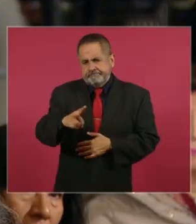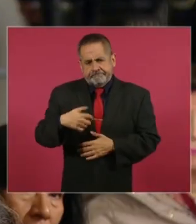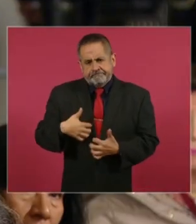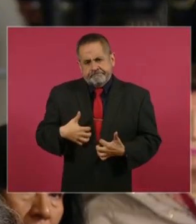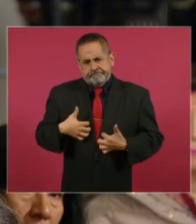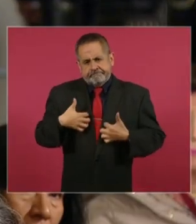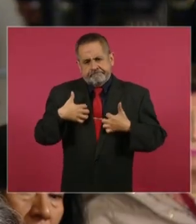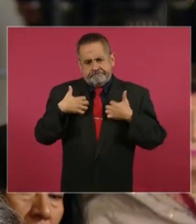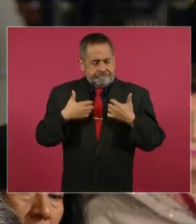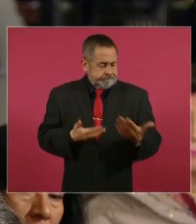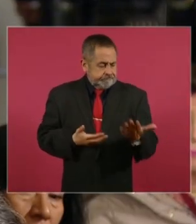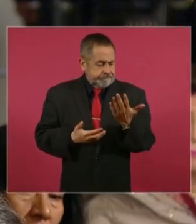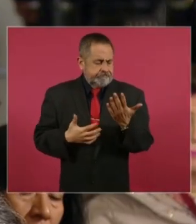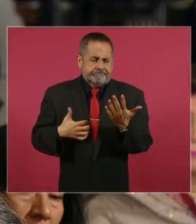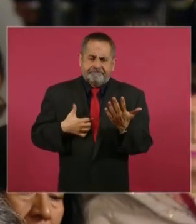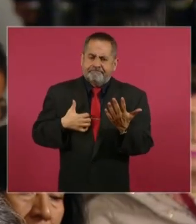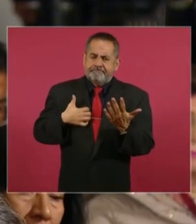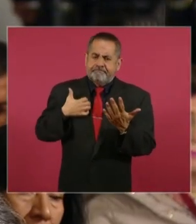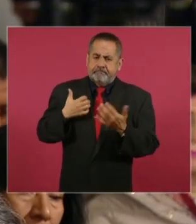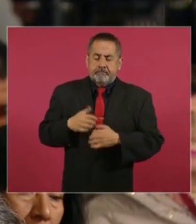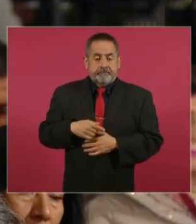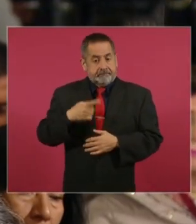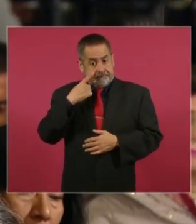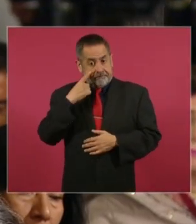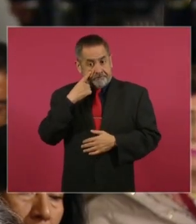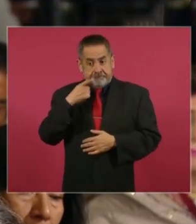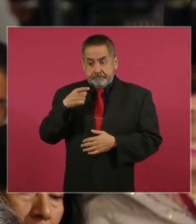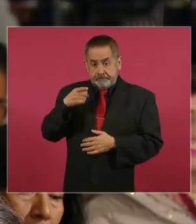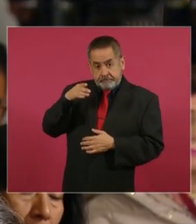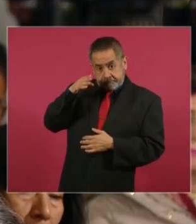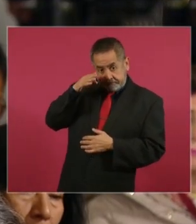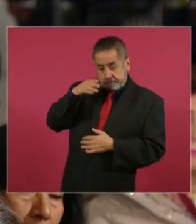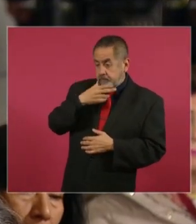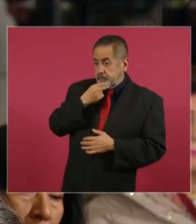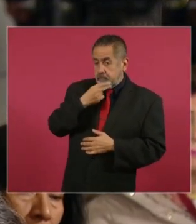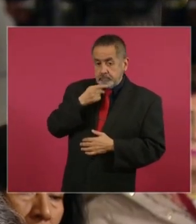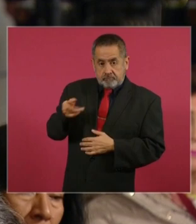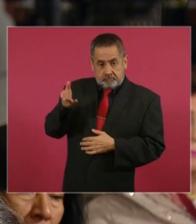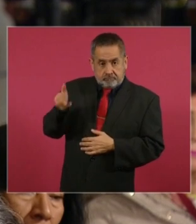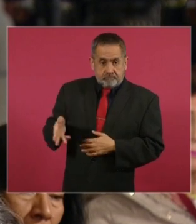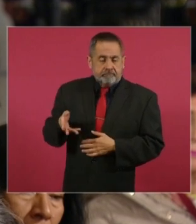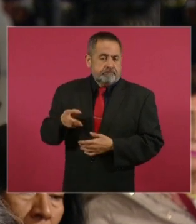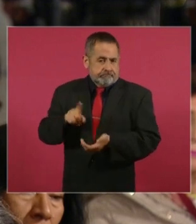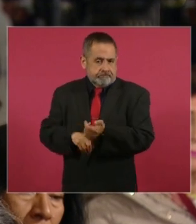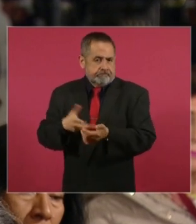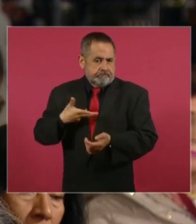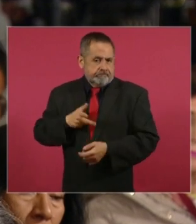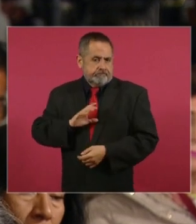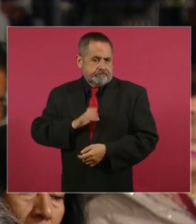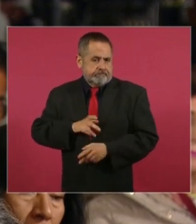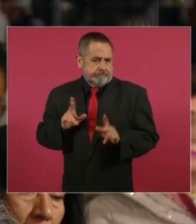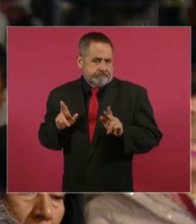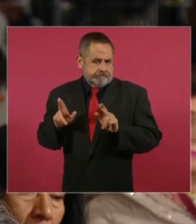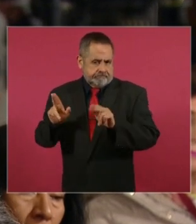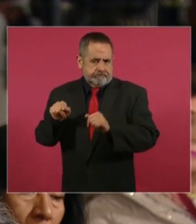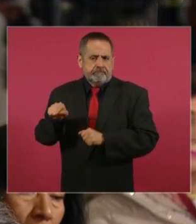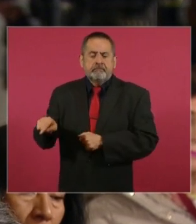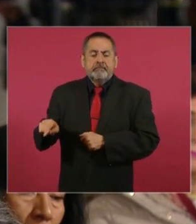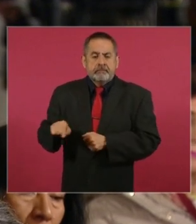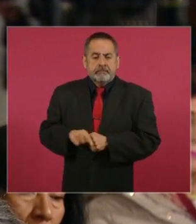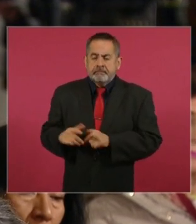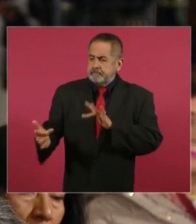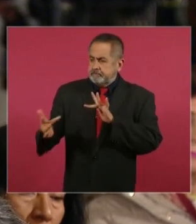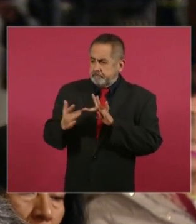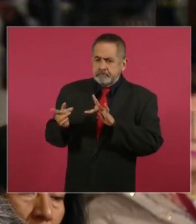coraje cuando me lo plantearon, que un señor que padece cáncer y que se puede salvar, resulta que me